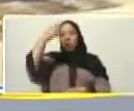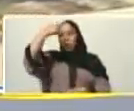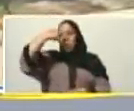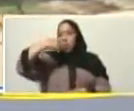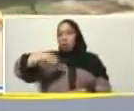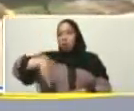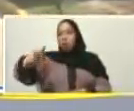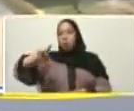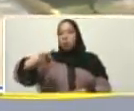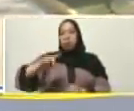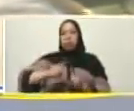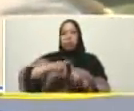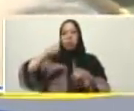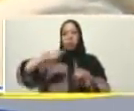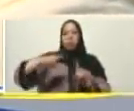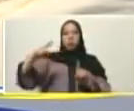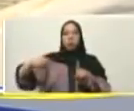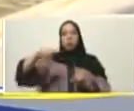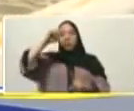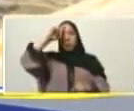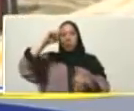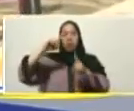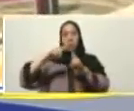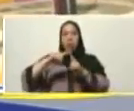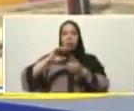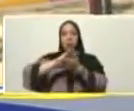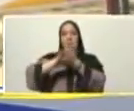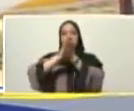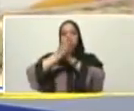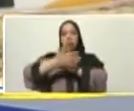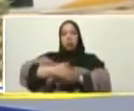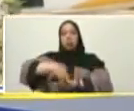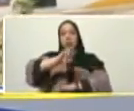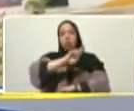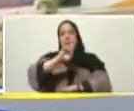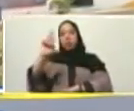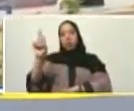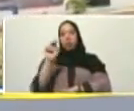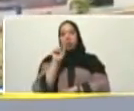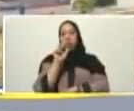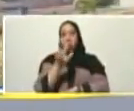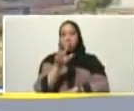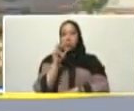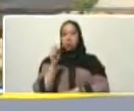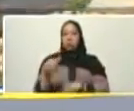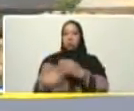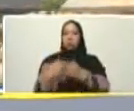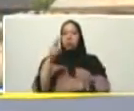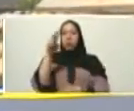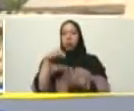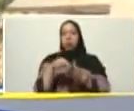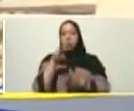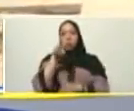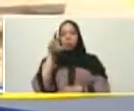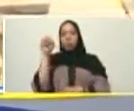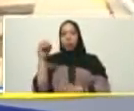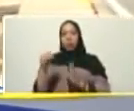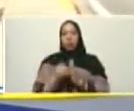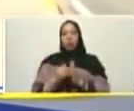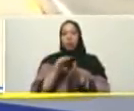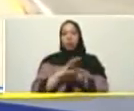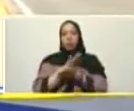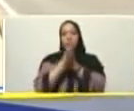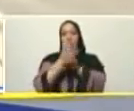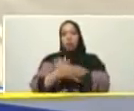estaremos cumpliendo con la gran meta de las tres R punto net rumbo al dos mil veinte pobreza